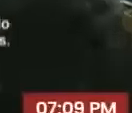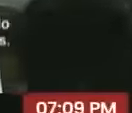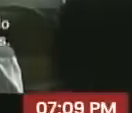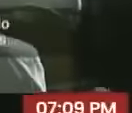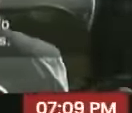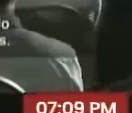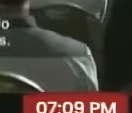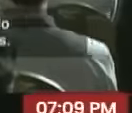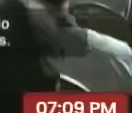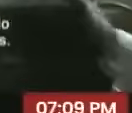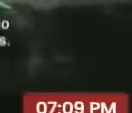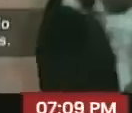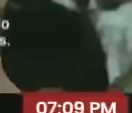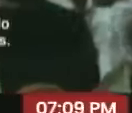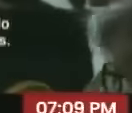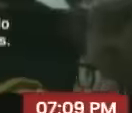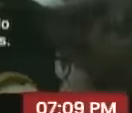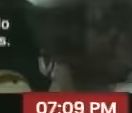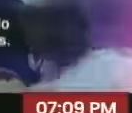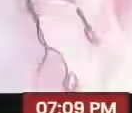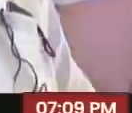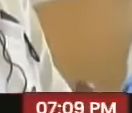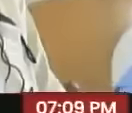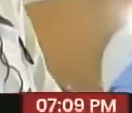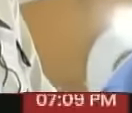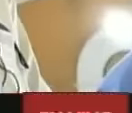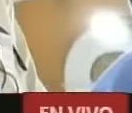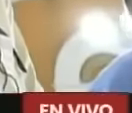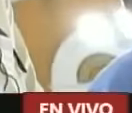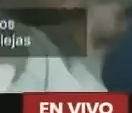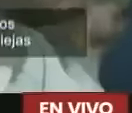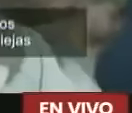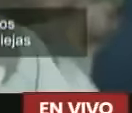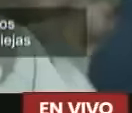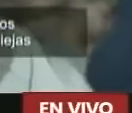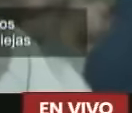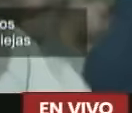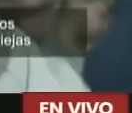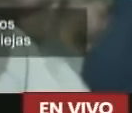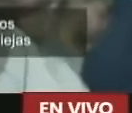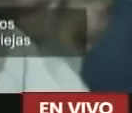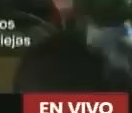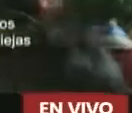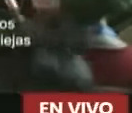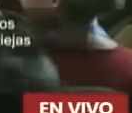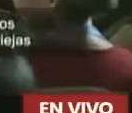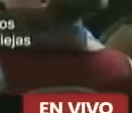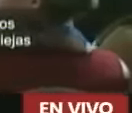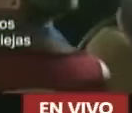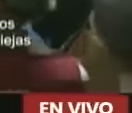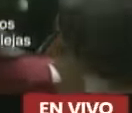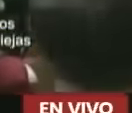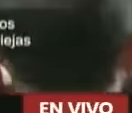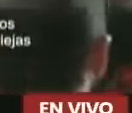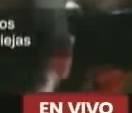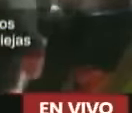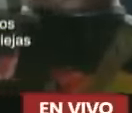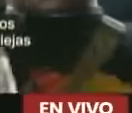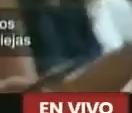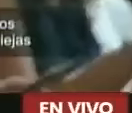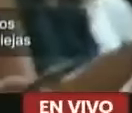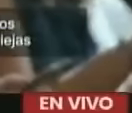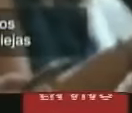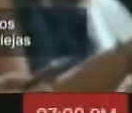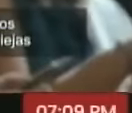TCP en la ciudad de Caracas tenemos nosotros que ir a la vanguardia a la nueva época si nos